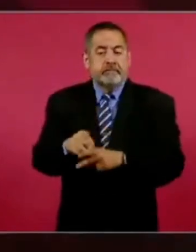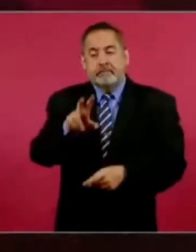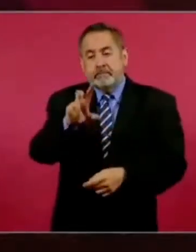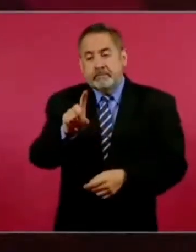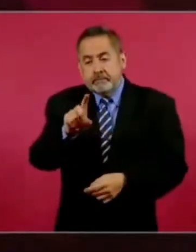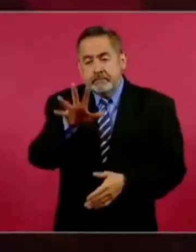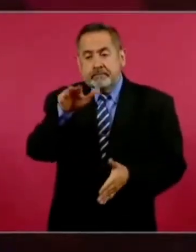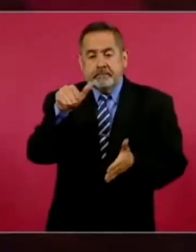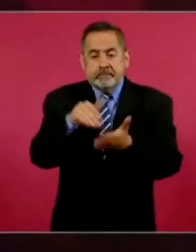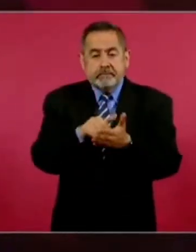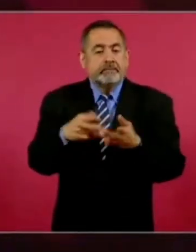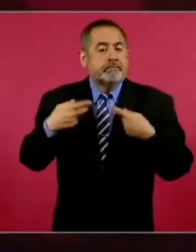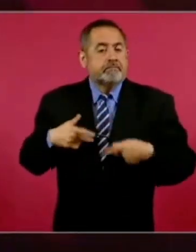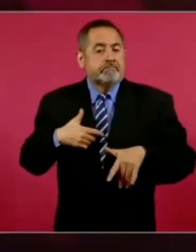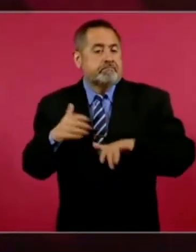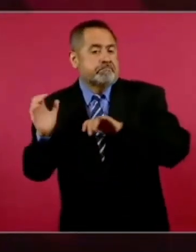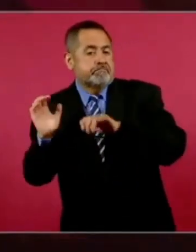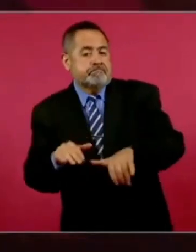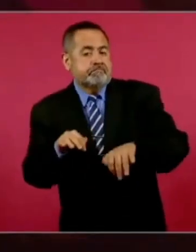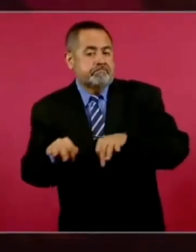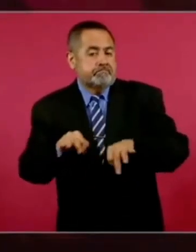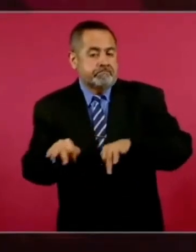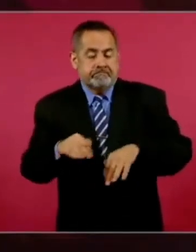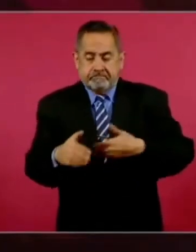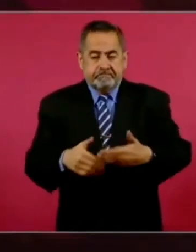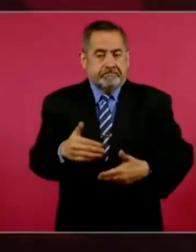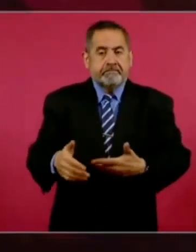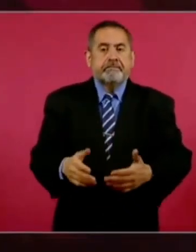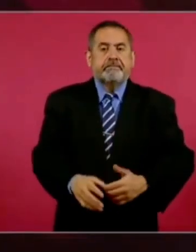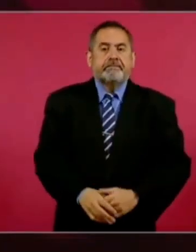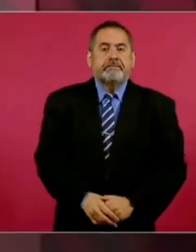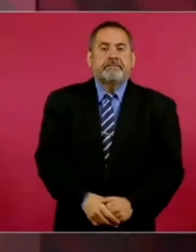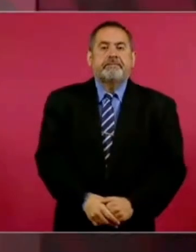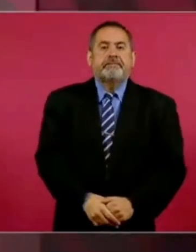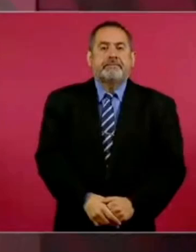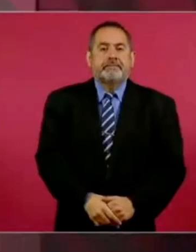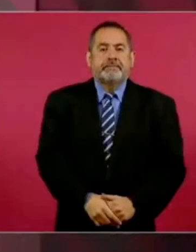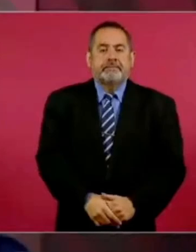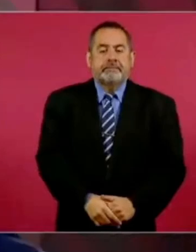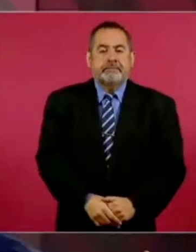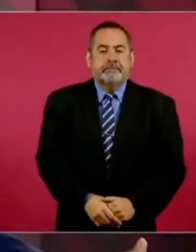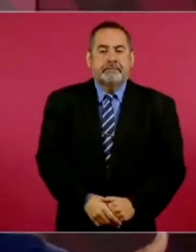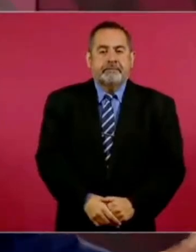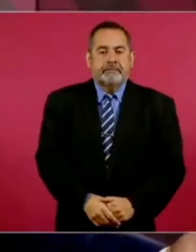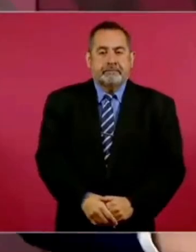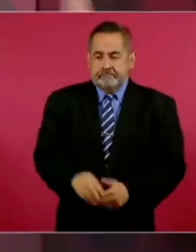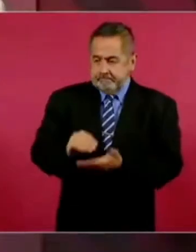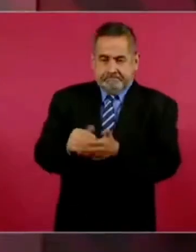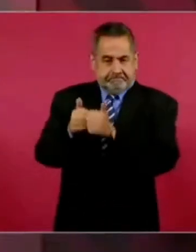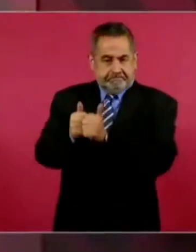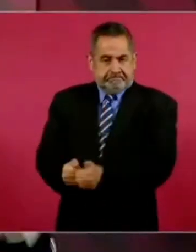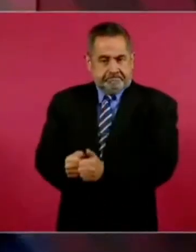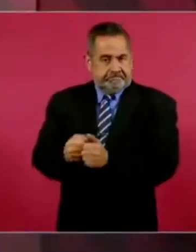mil empleos permanentes,